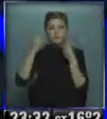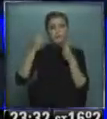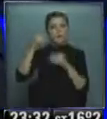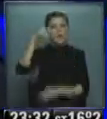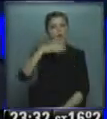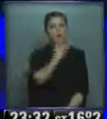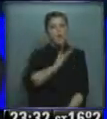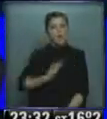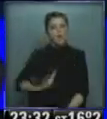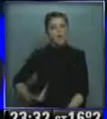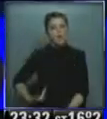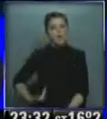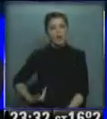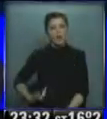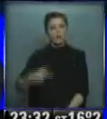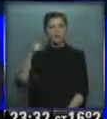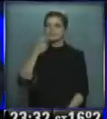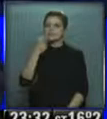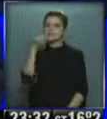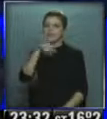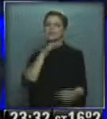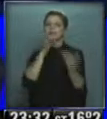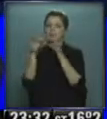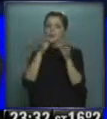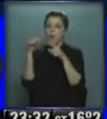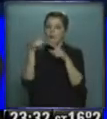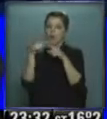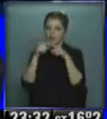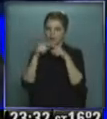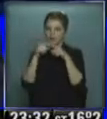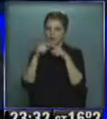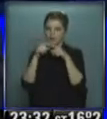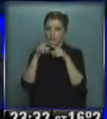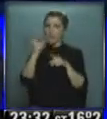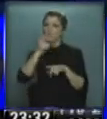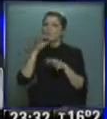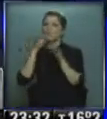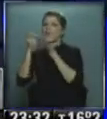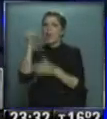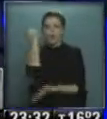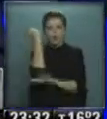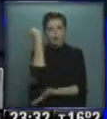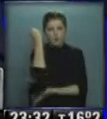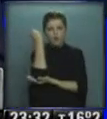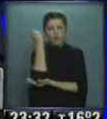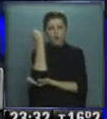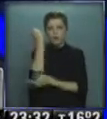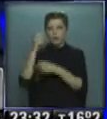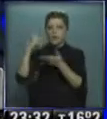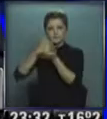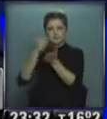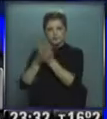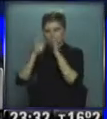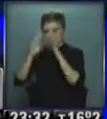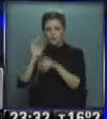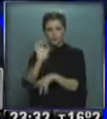hoy se lo calificó como un diálogo político no como un diálogo económico o intersectorial ¿Por